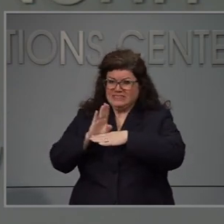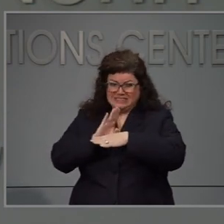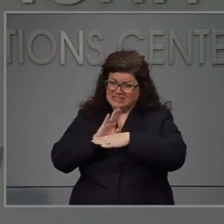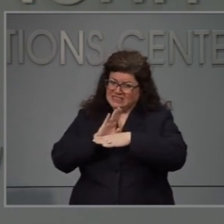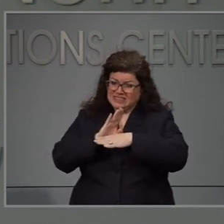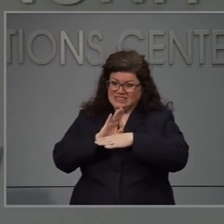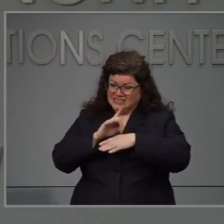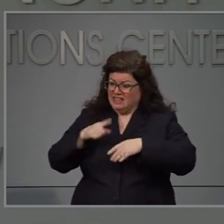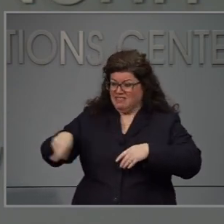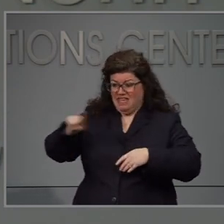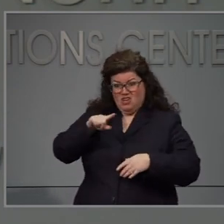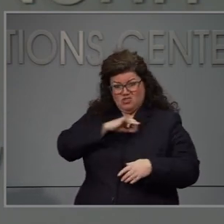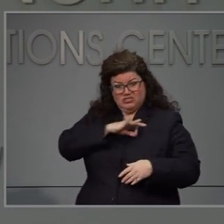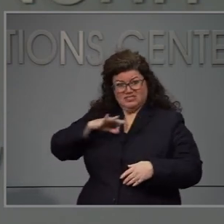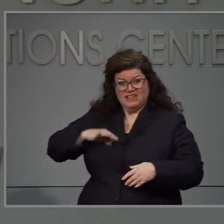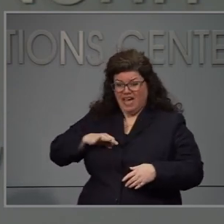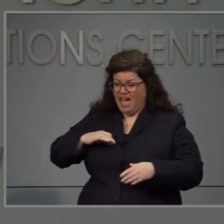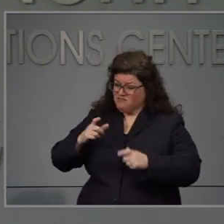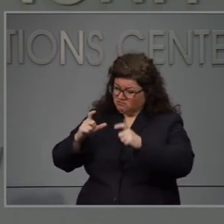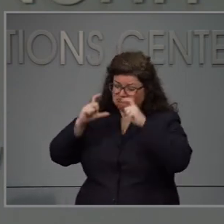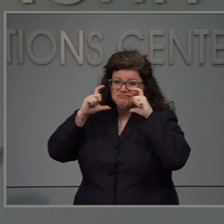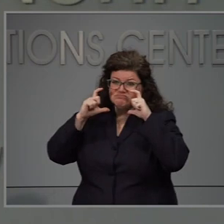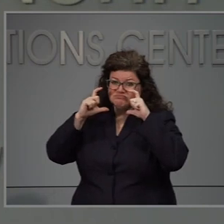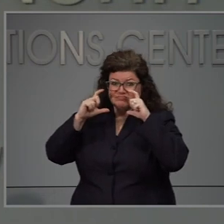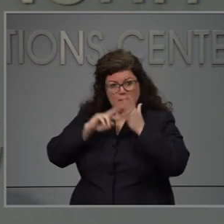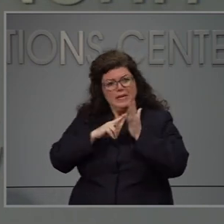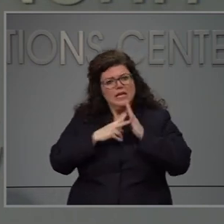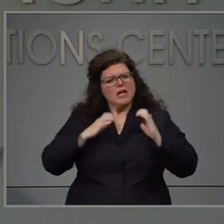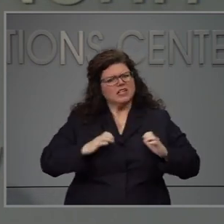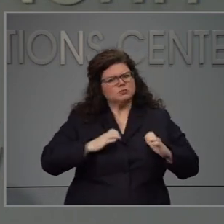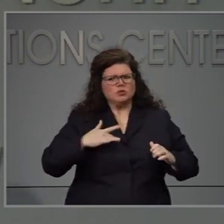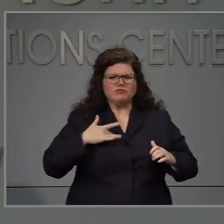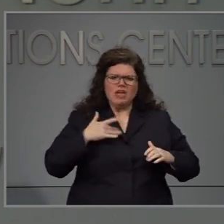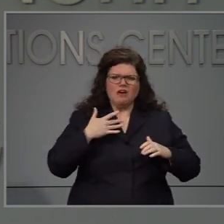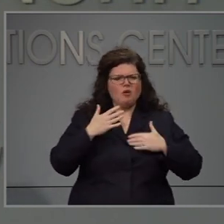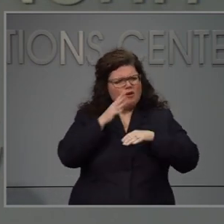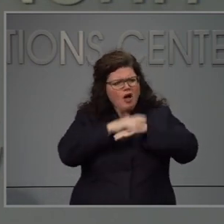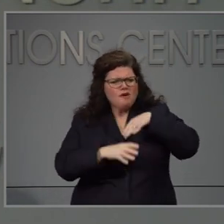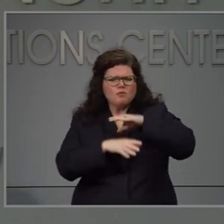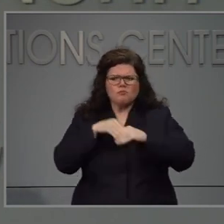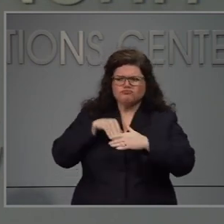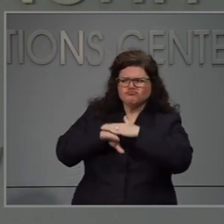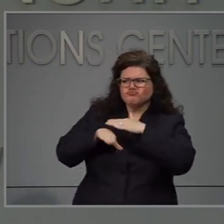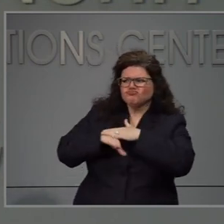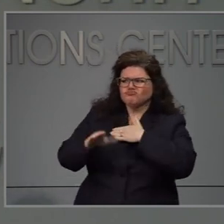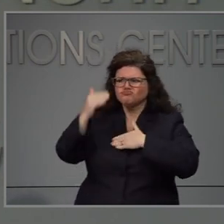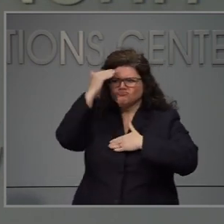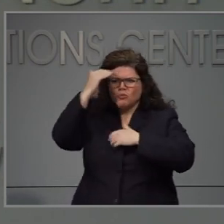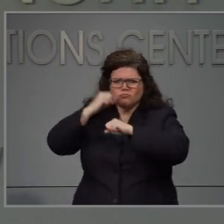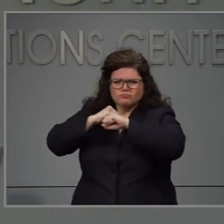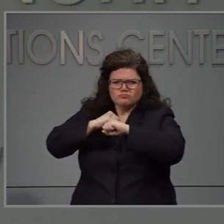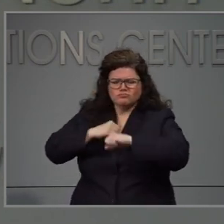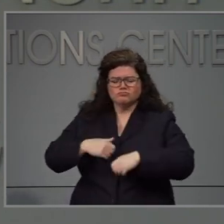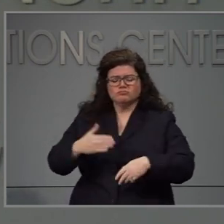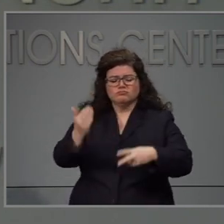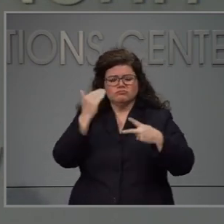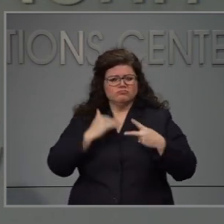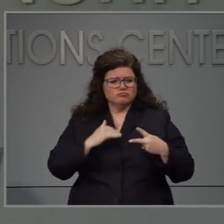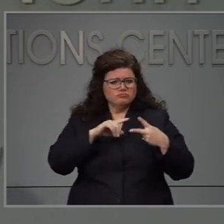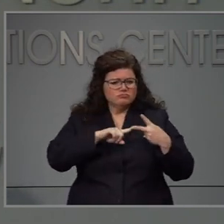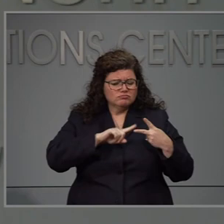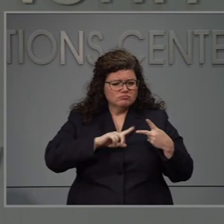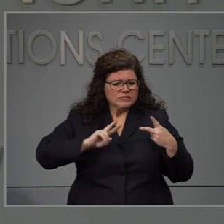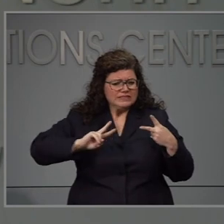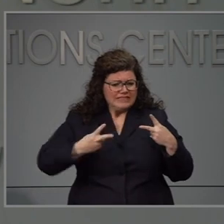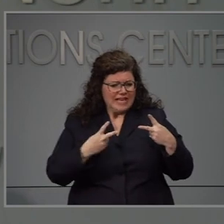ustedes van a requerir que los negocios tenga todos los empleados lleven un tapabocas para que los clientes se sientan a gustar con